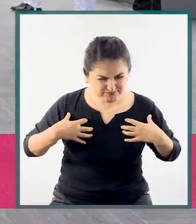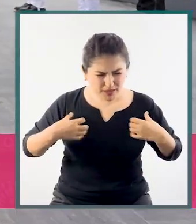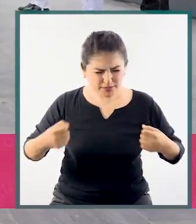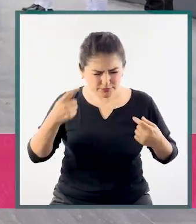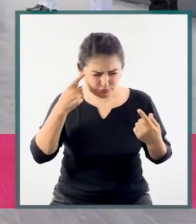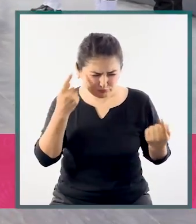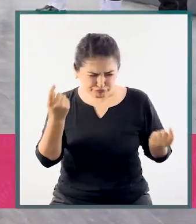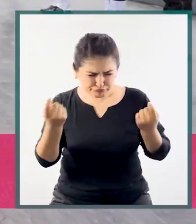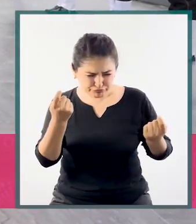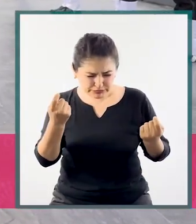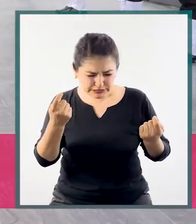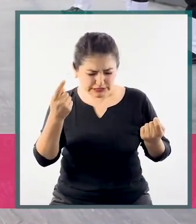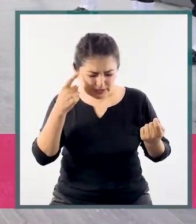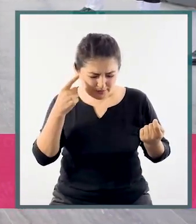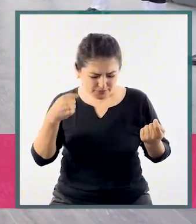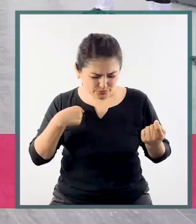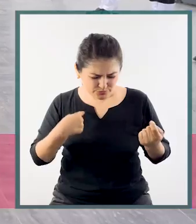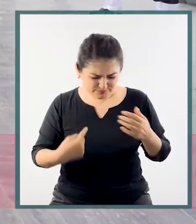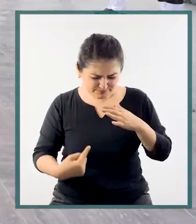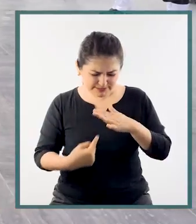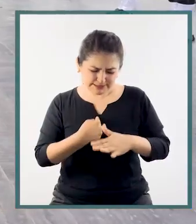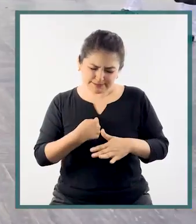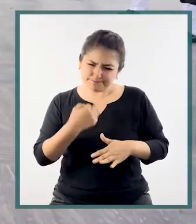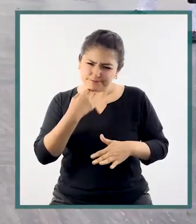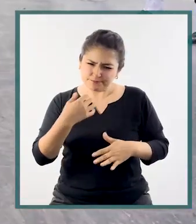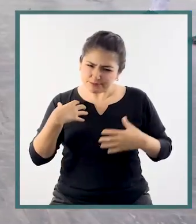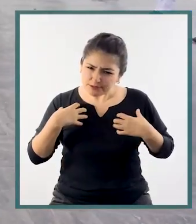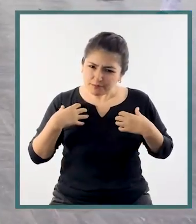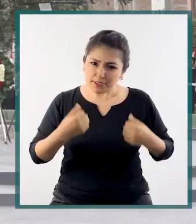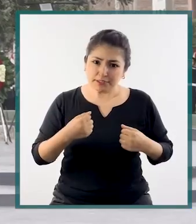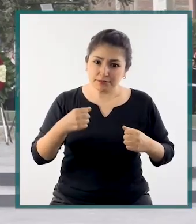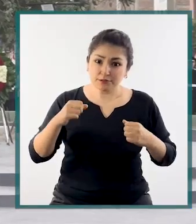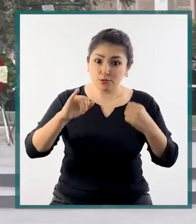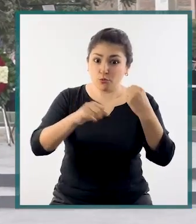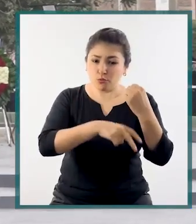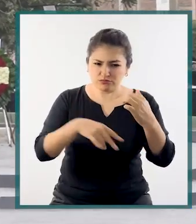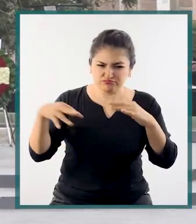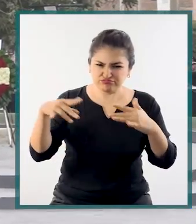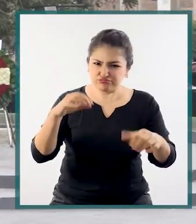y sabiendo que podría perder hasta su vida, ganamos la Batalla de Junín.